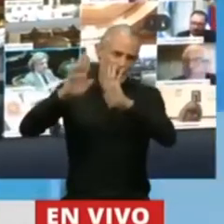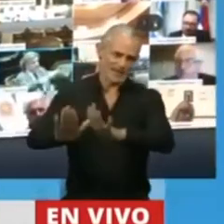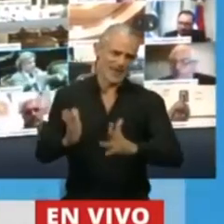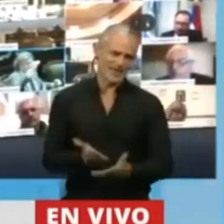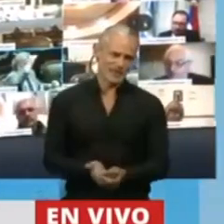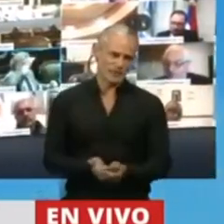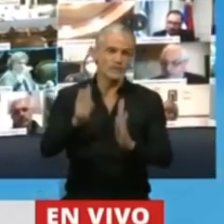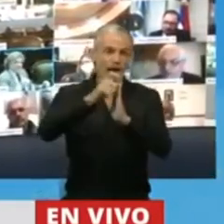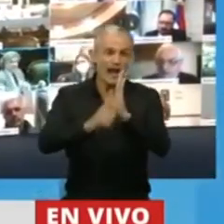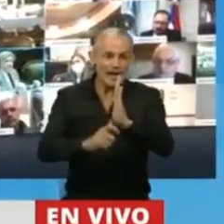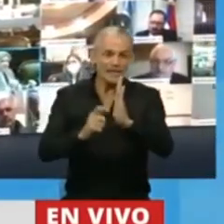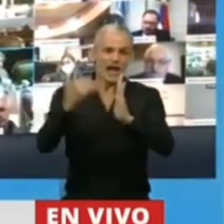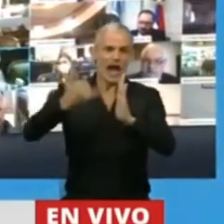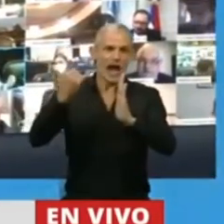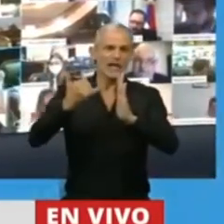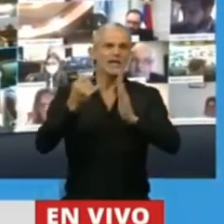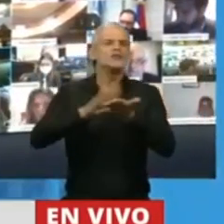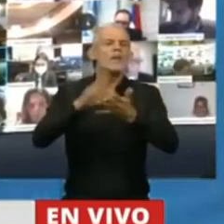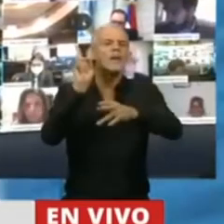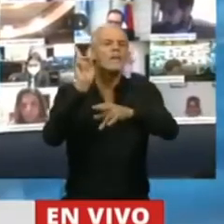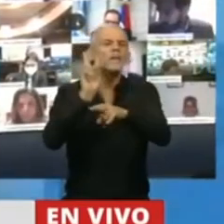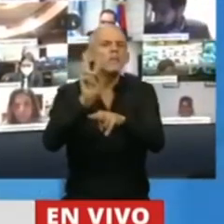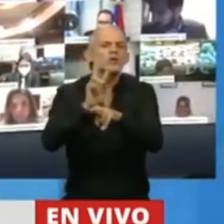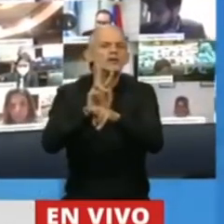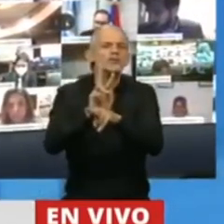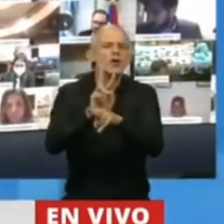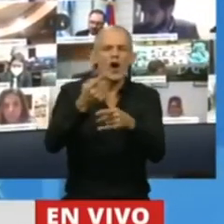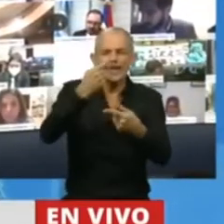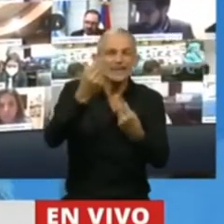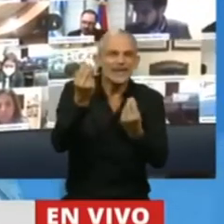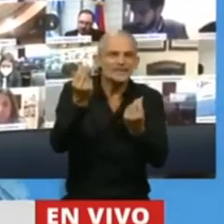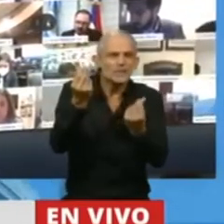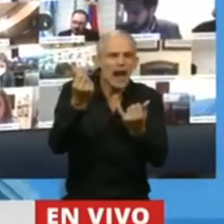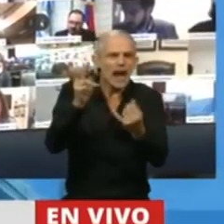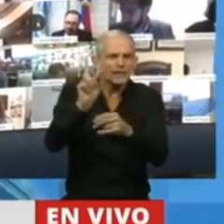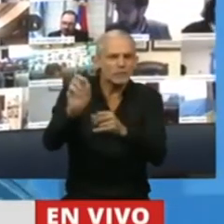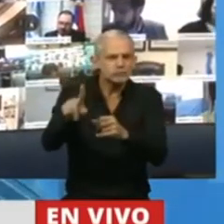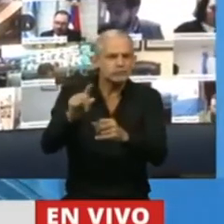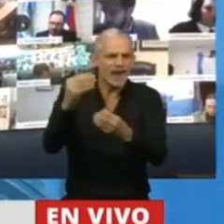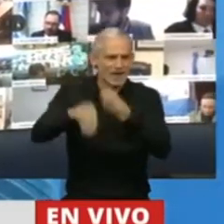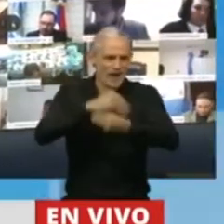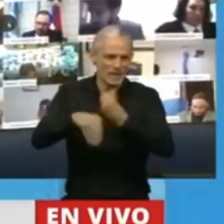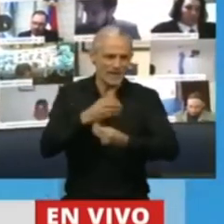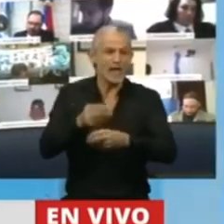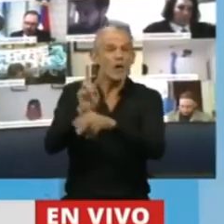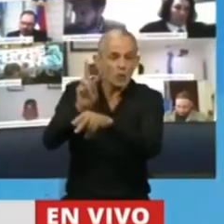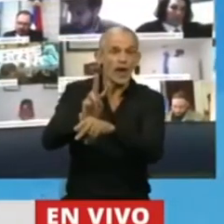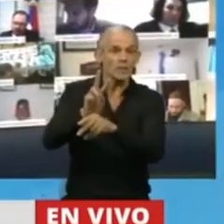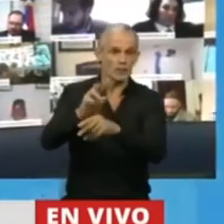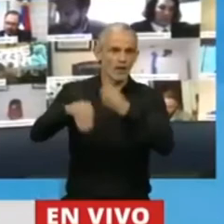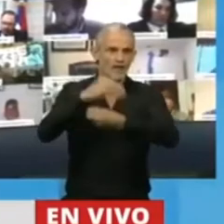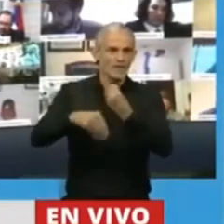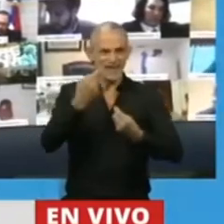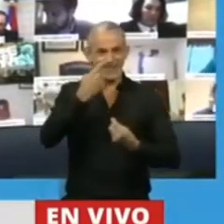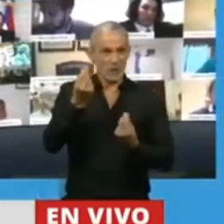que tiene que ver con la protección del interés económico de la familia. Porque si protegemos el interés económico de la